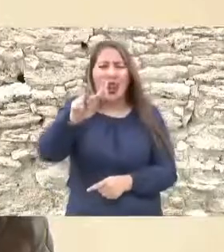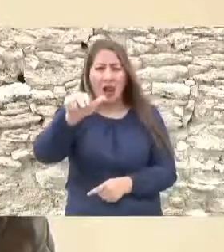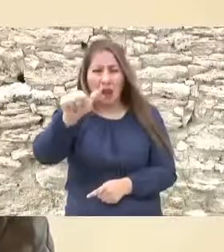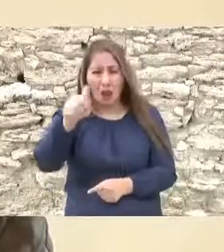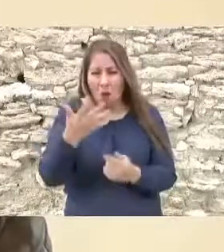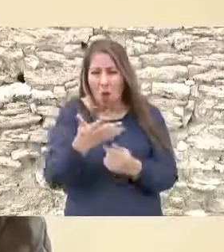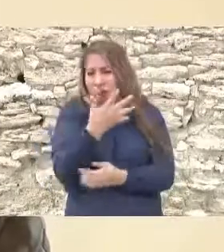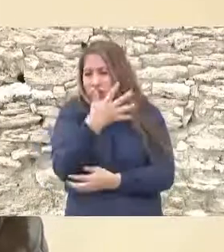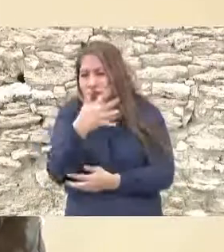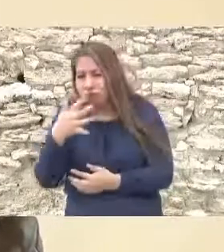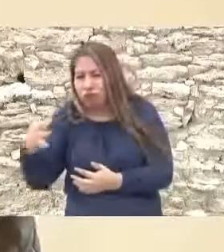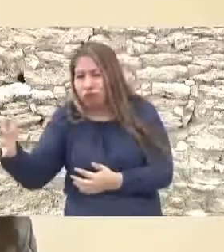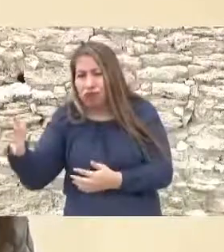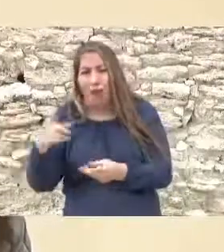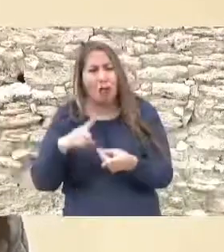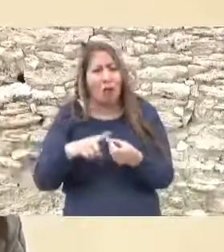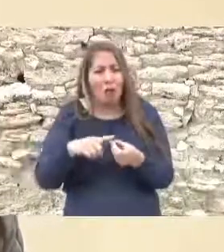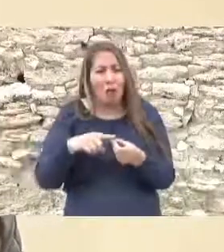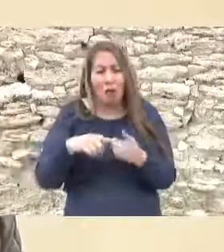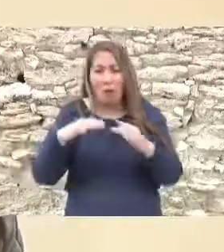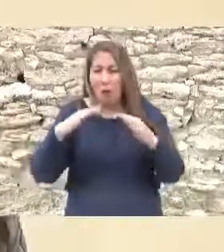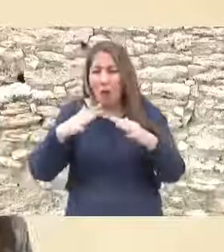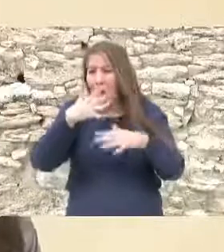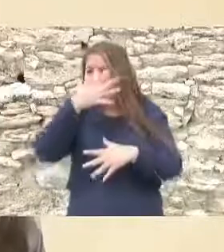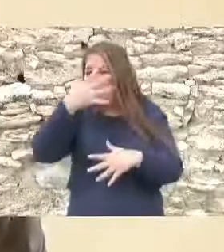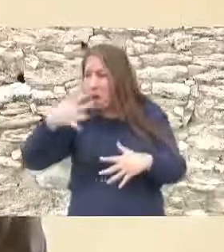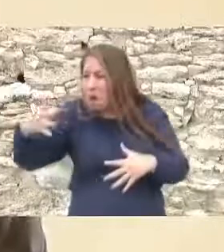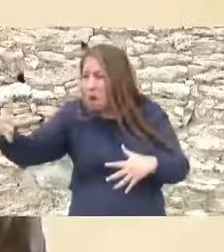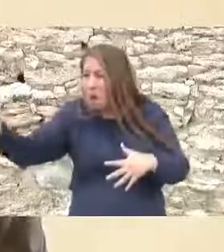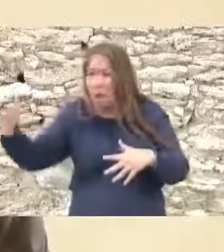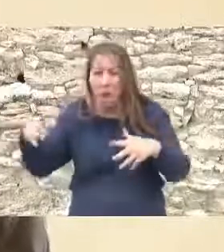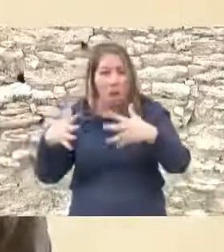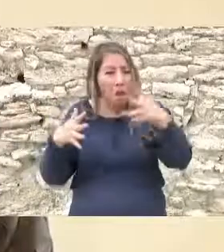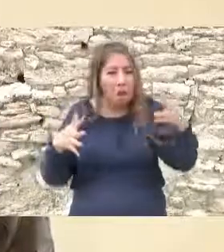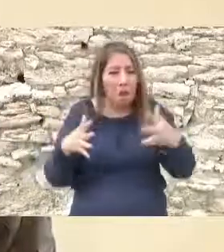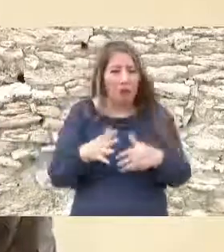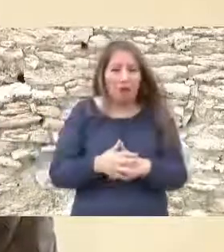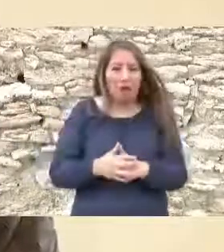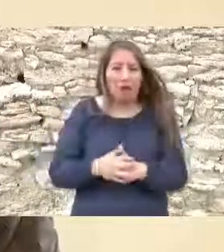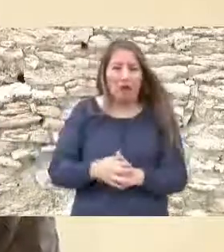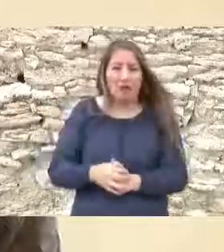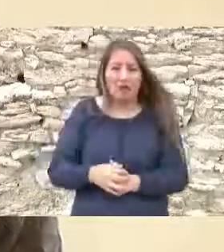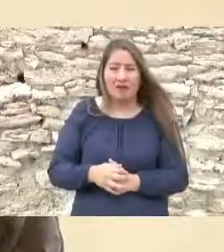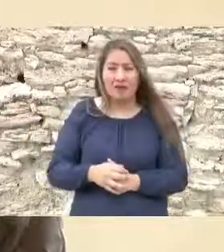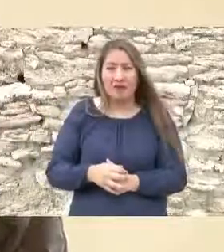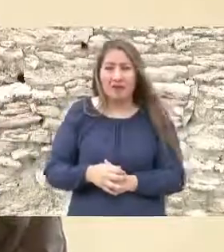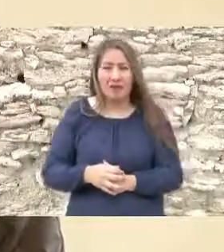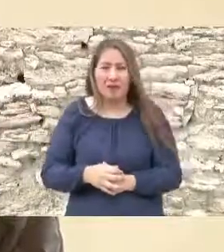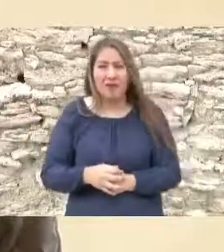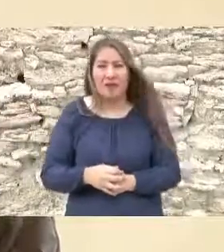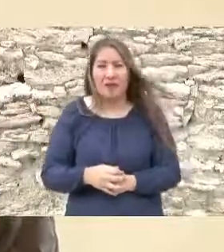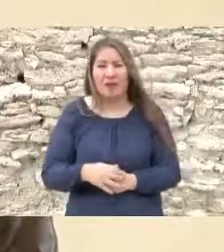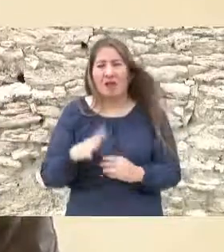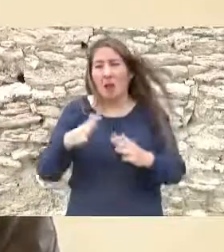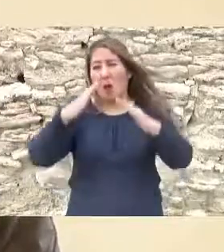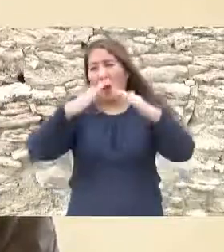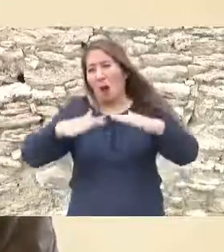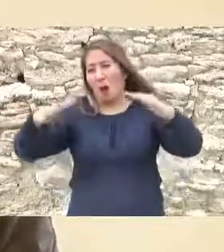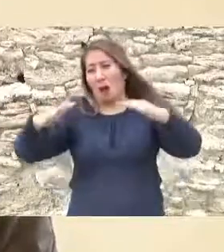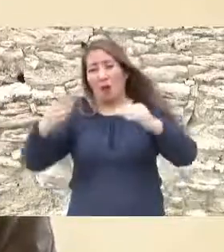donde hay selva donde existen las zonas